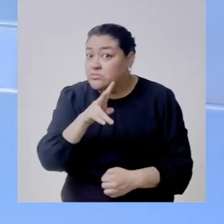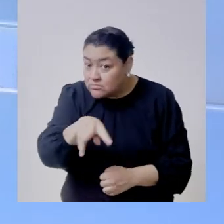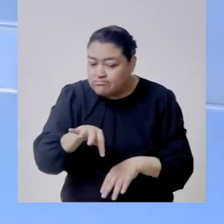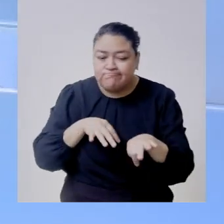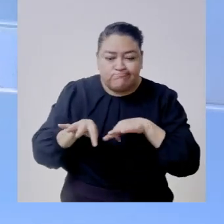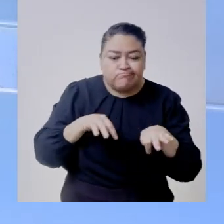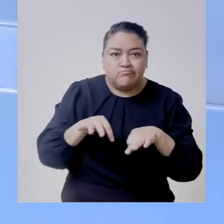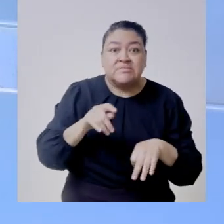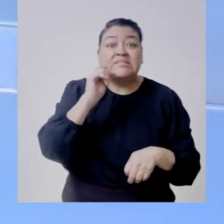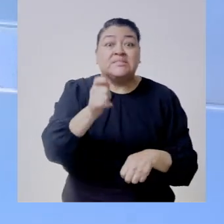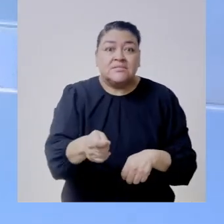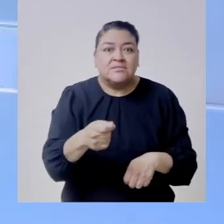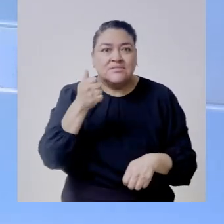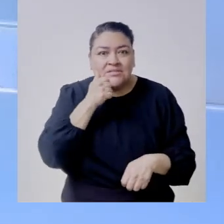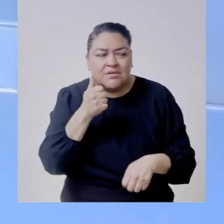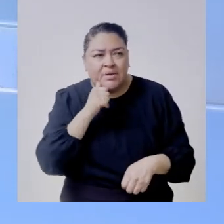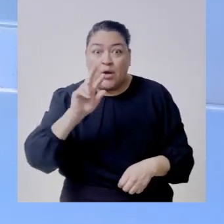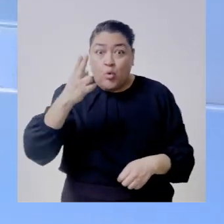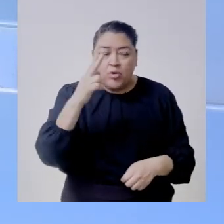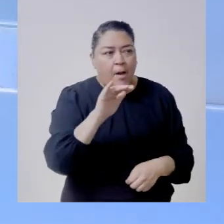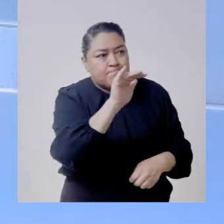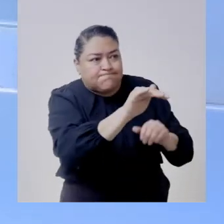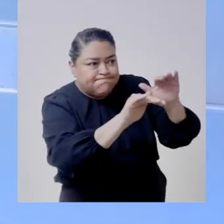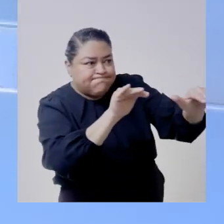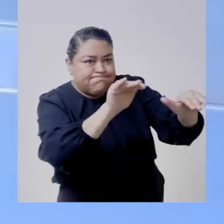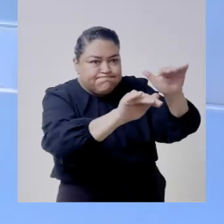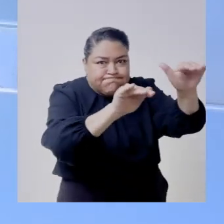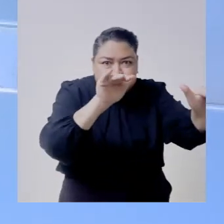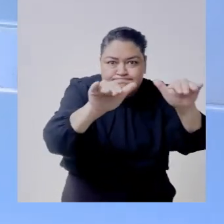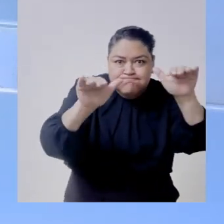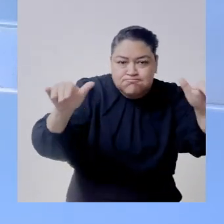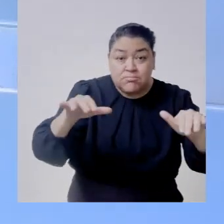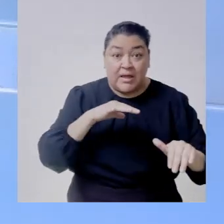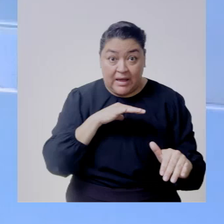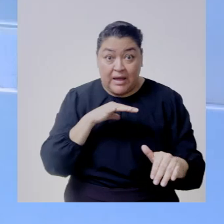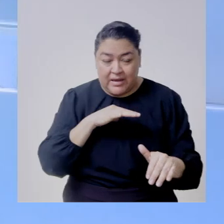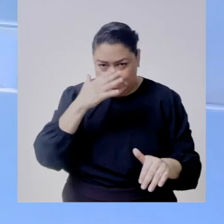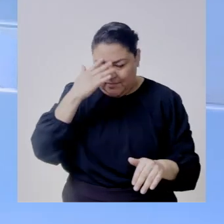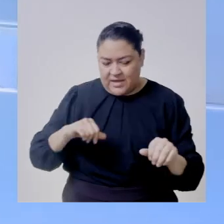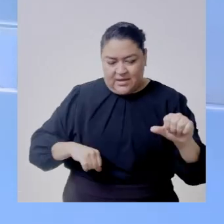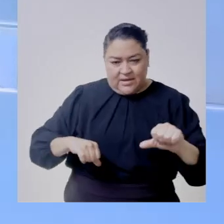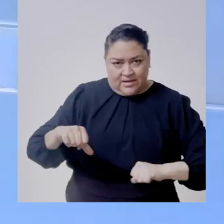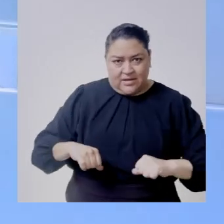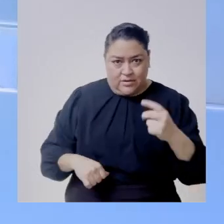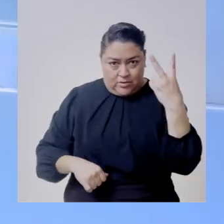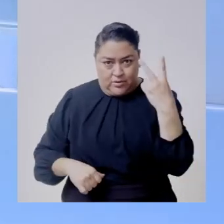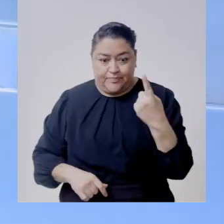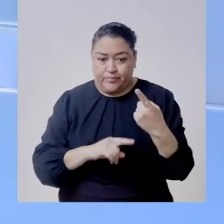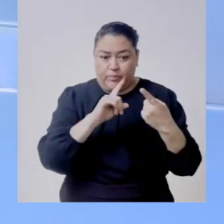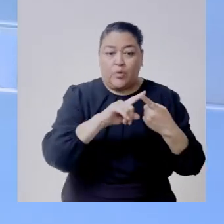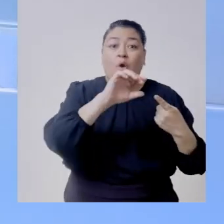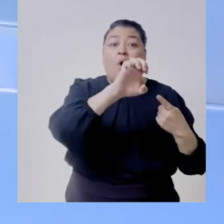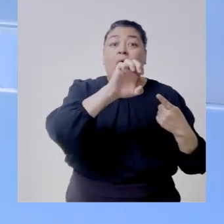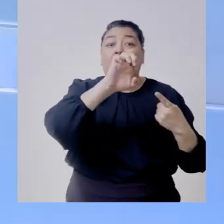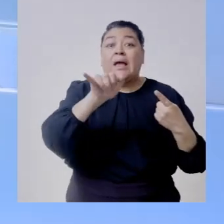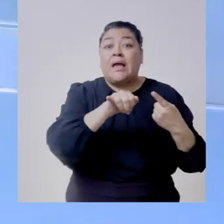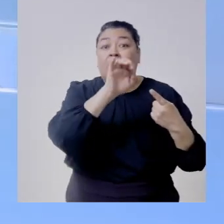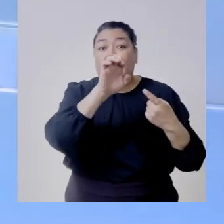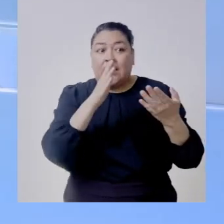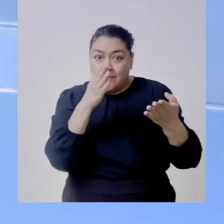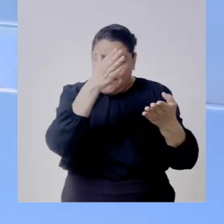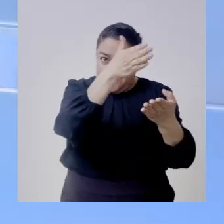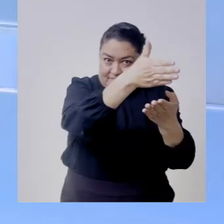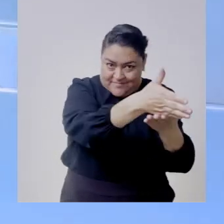lucy porque nos estamos acercando a las universidades hay dos actividades uno se llama la eje va tu